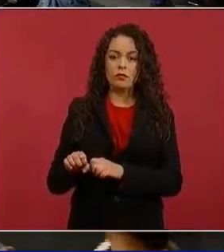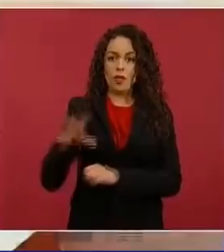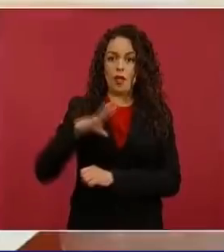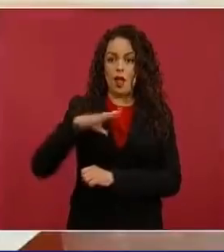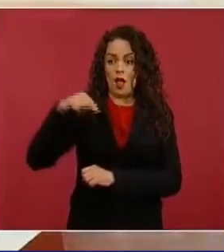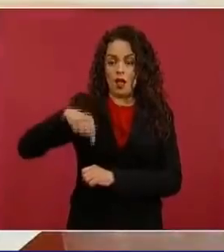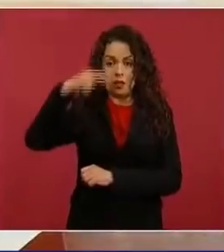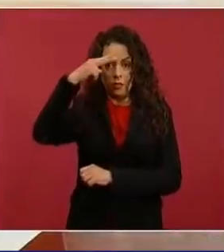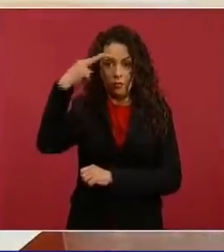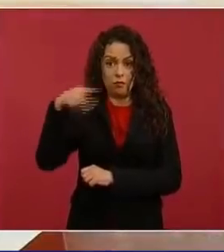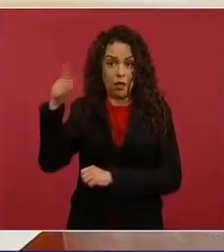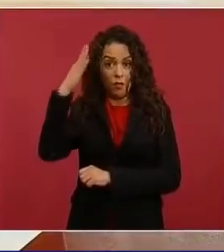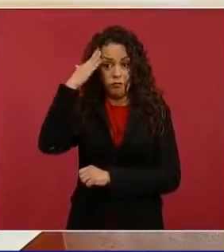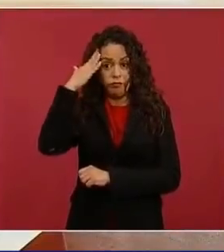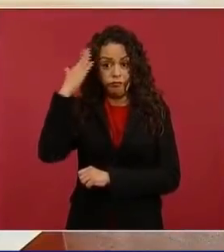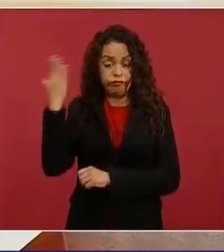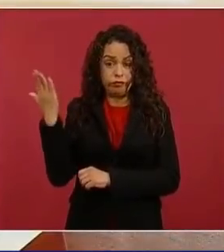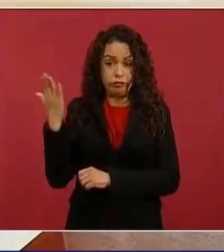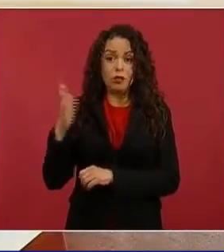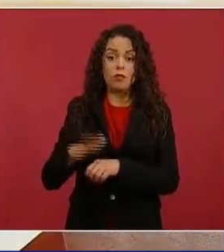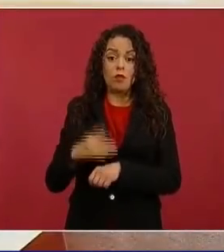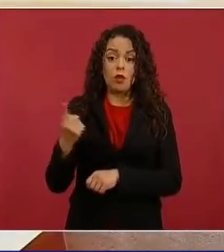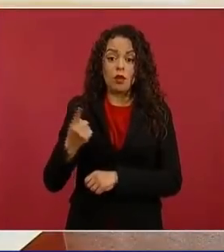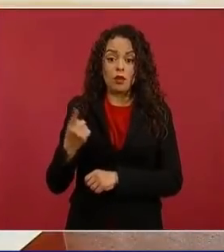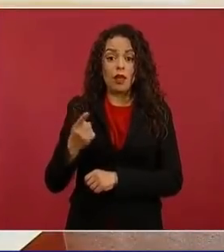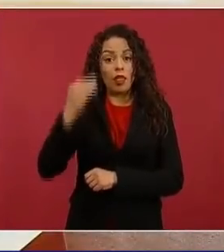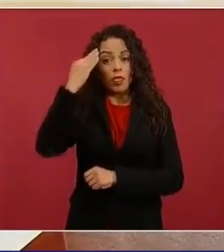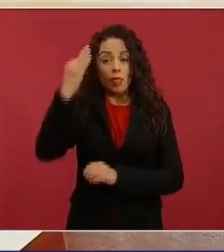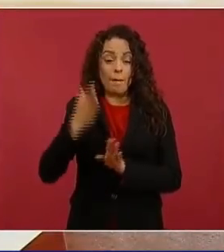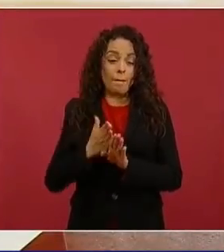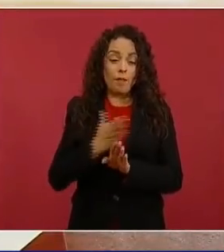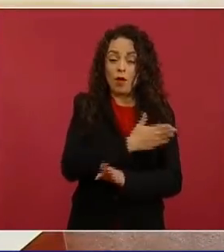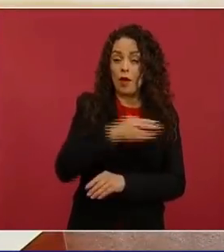porque se les abrió la puerta en el periodo neoliberal,